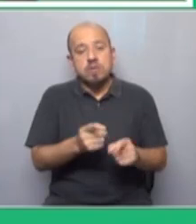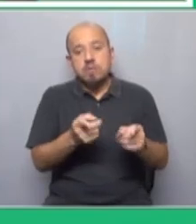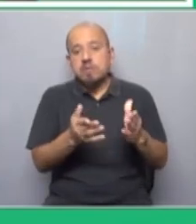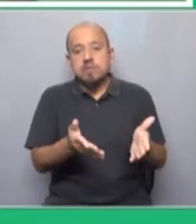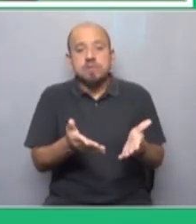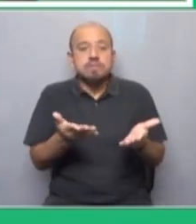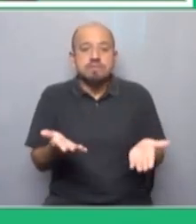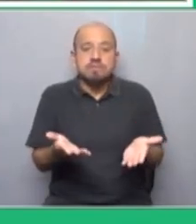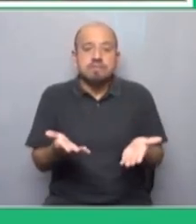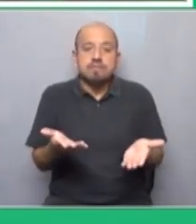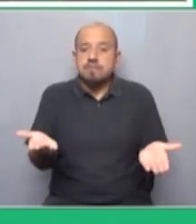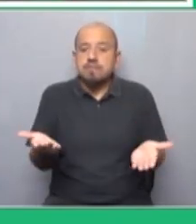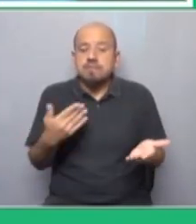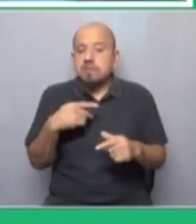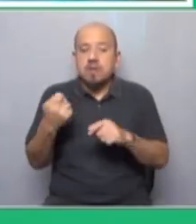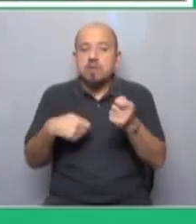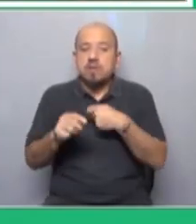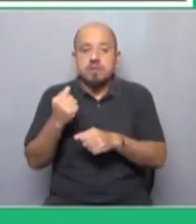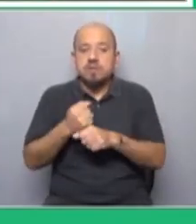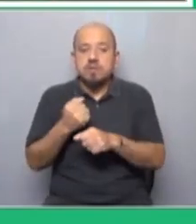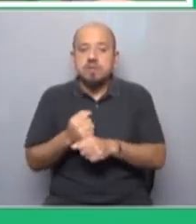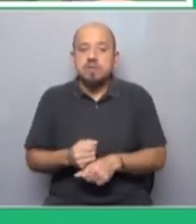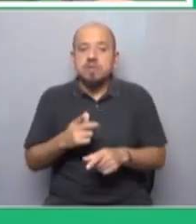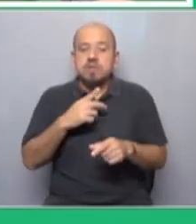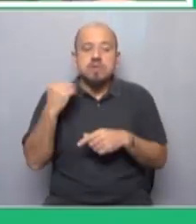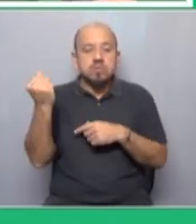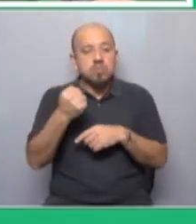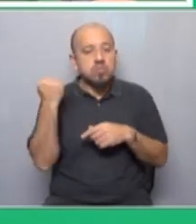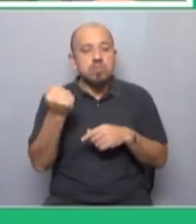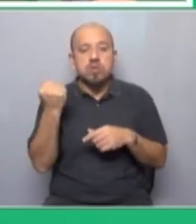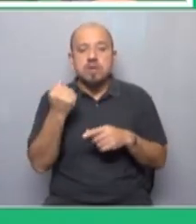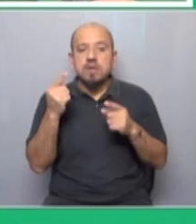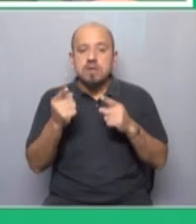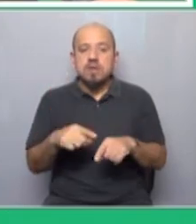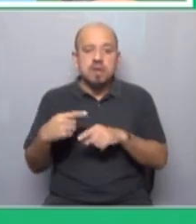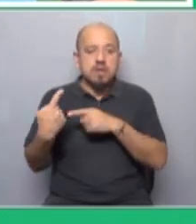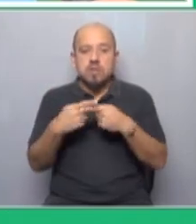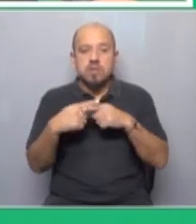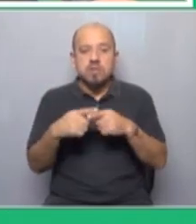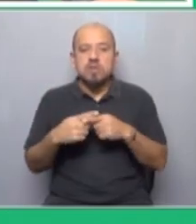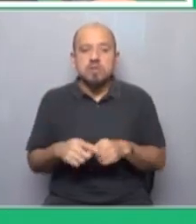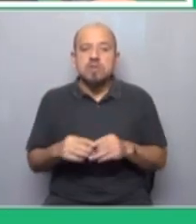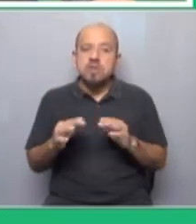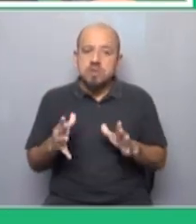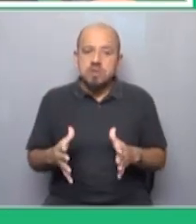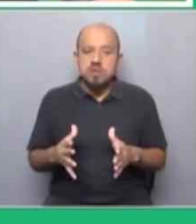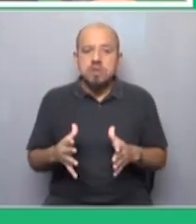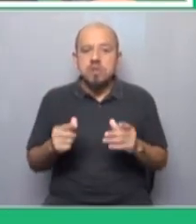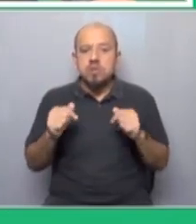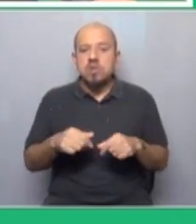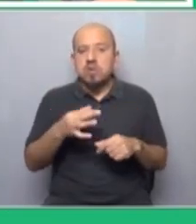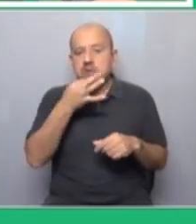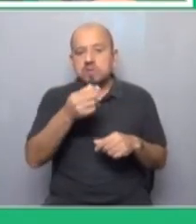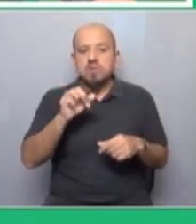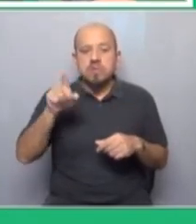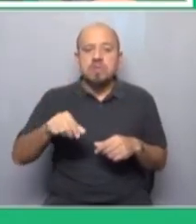realidad lo que vende es su fuerza de trabajo entonces yo creo que es muy importante esta discusión también sé que suena duro decirlo hoy en el primero de mayo